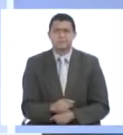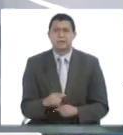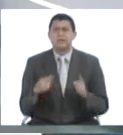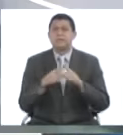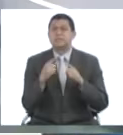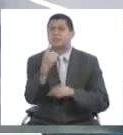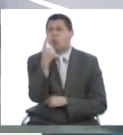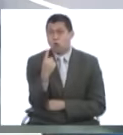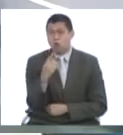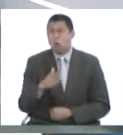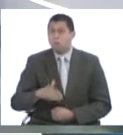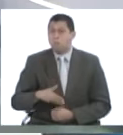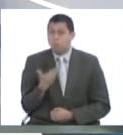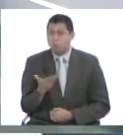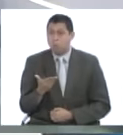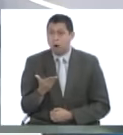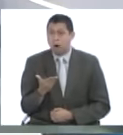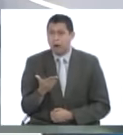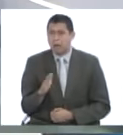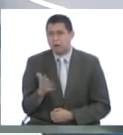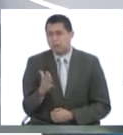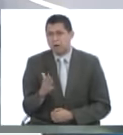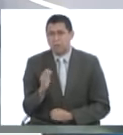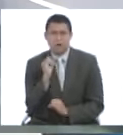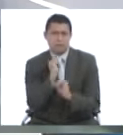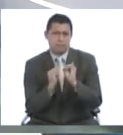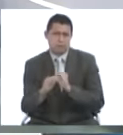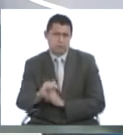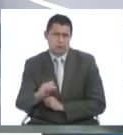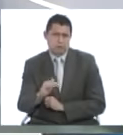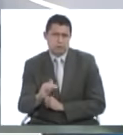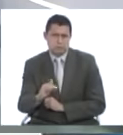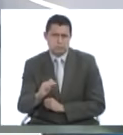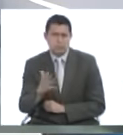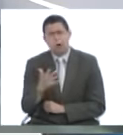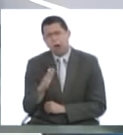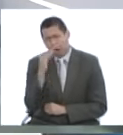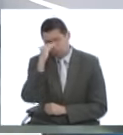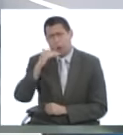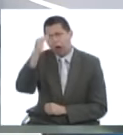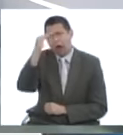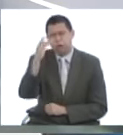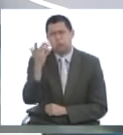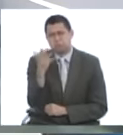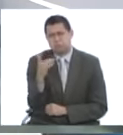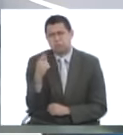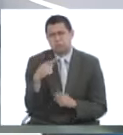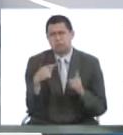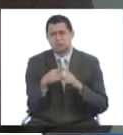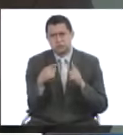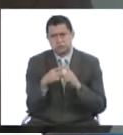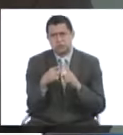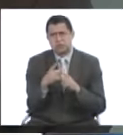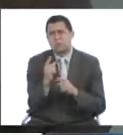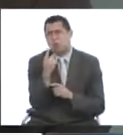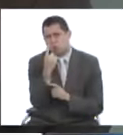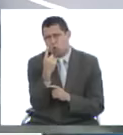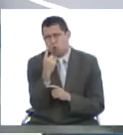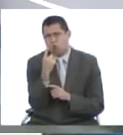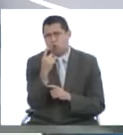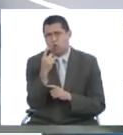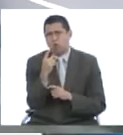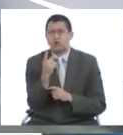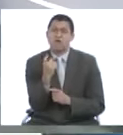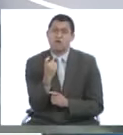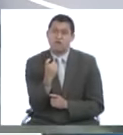diabetes tipo 1 puede aparecer, habitualmente aparece en la niñez, pero a veces pasa que hay adultos que tienen formas de diabetes que son compatibles con la tipo 1, donde hay